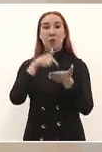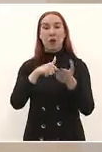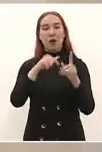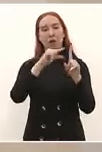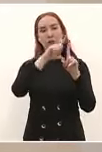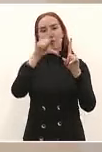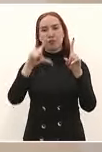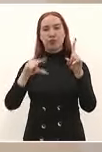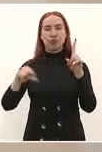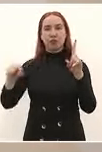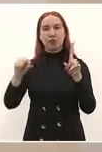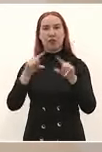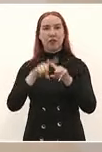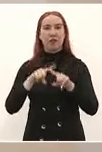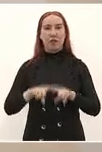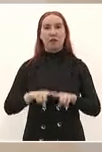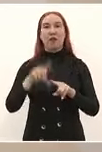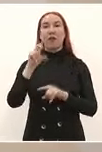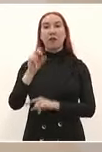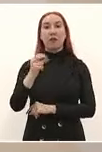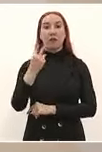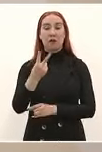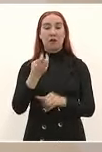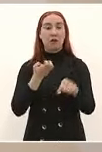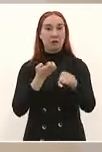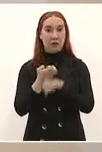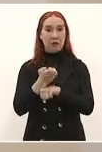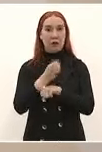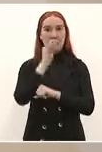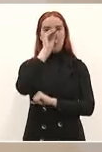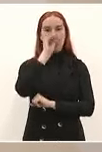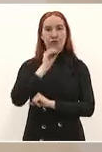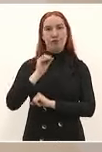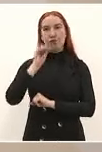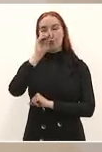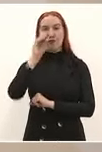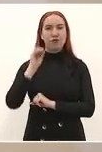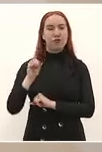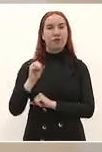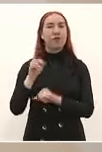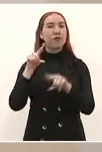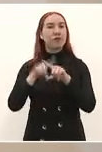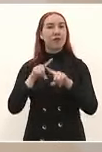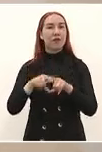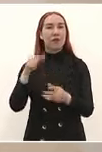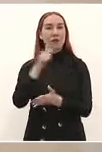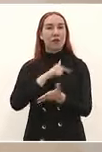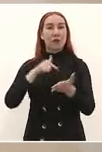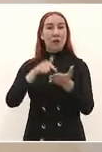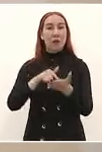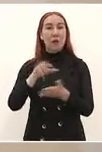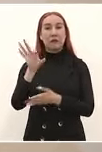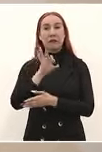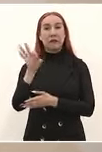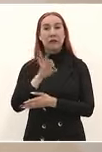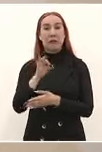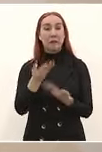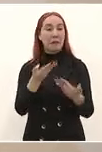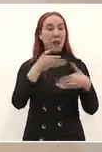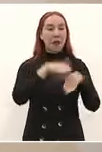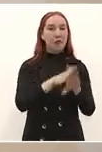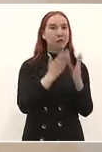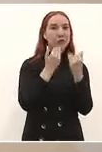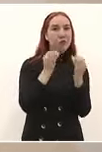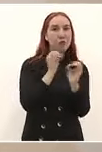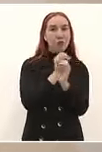de las 32 entidades federativas y estamos llegando a los lugares donde la banca comercial no llega eso es también